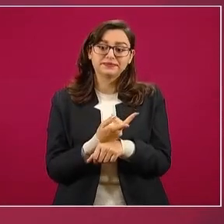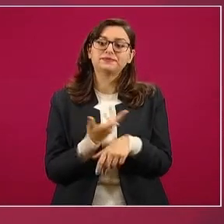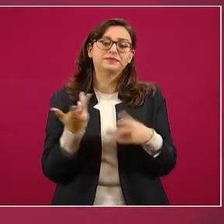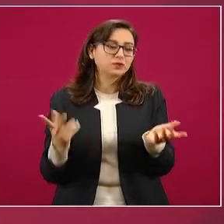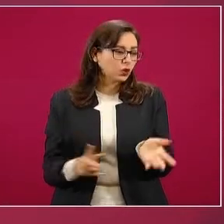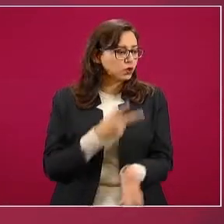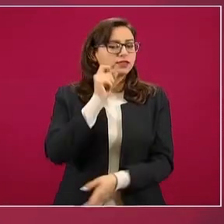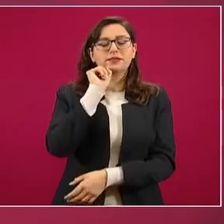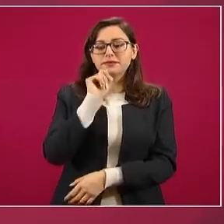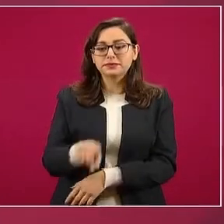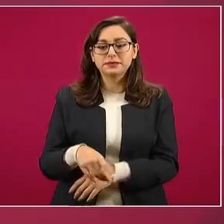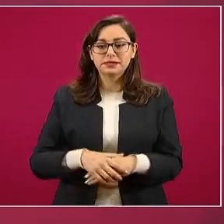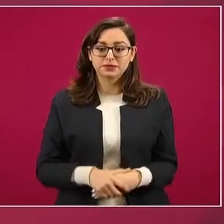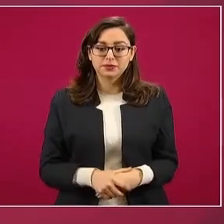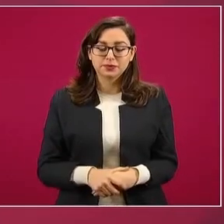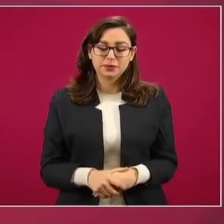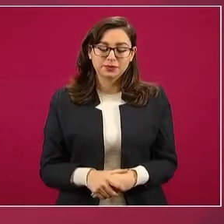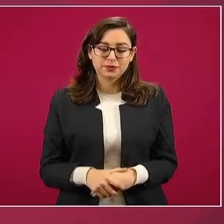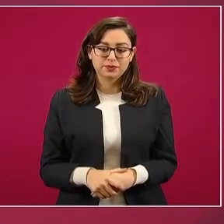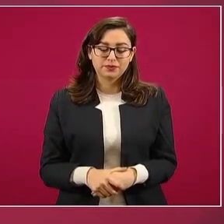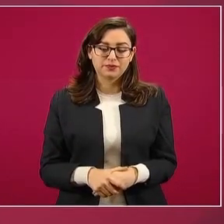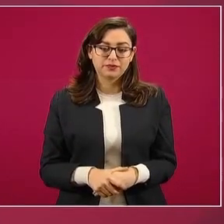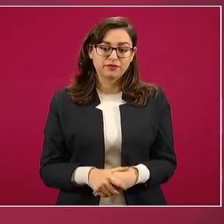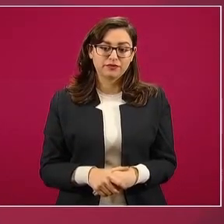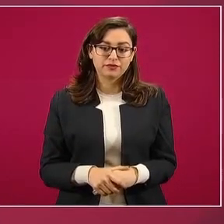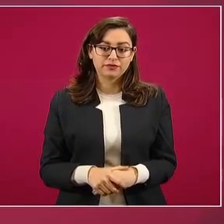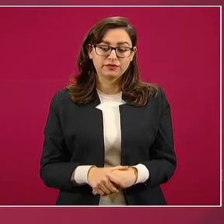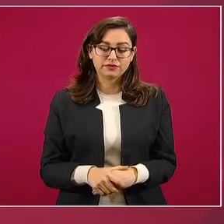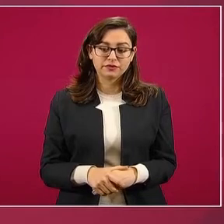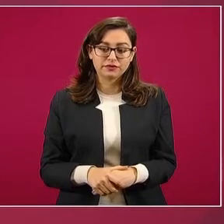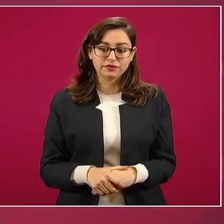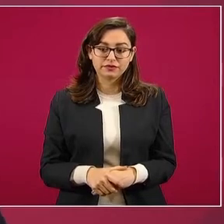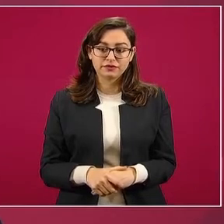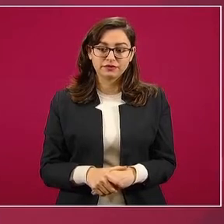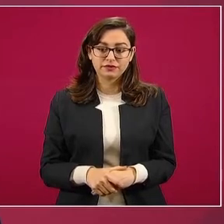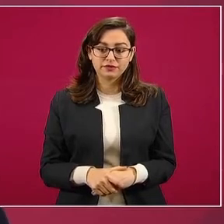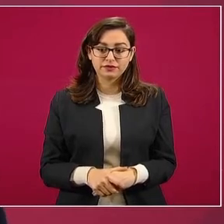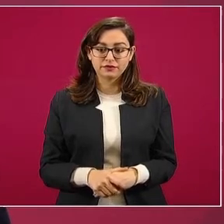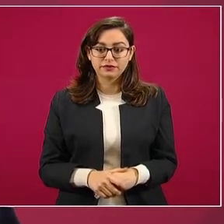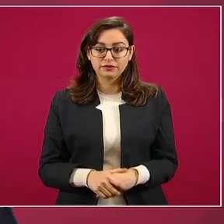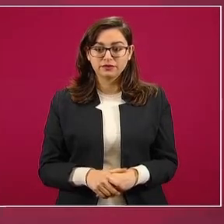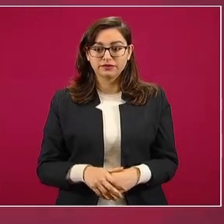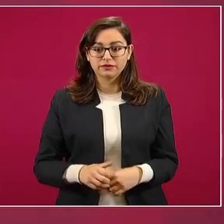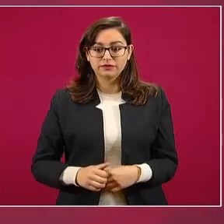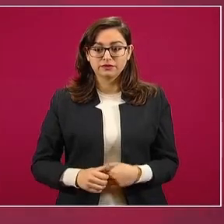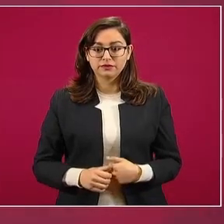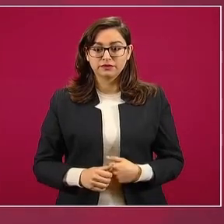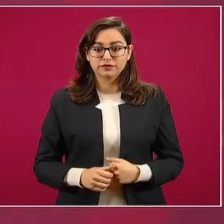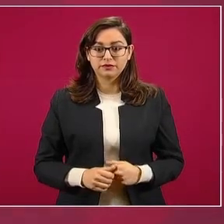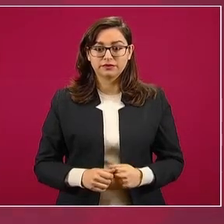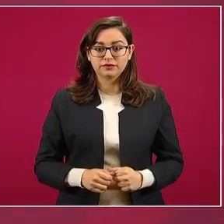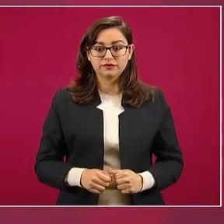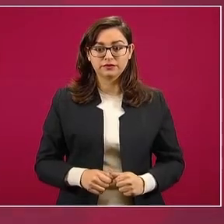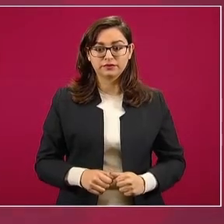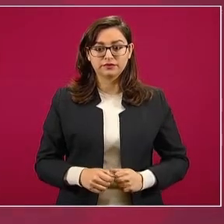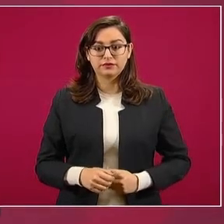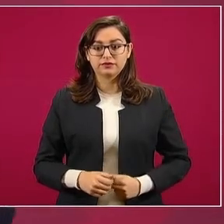sacaban raja de presionar